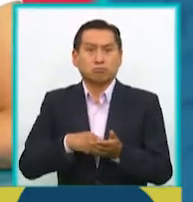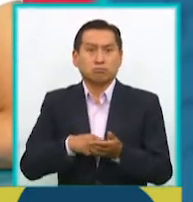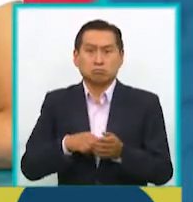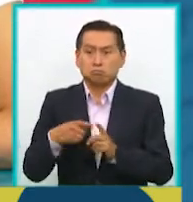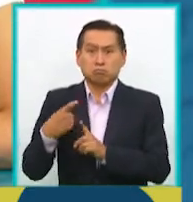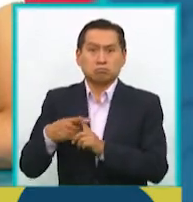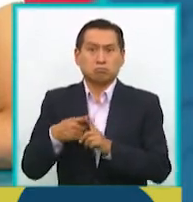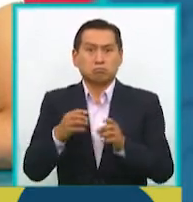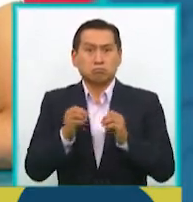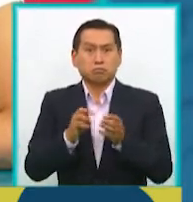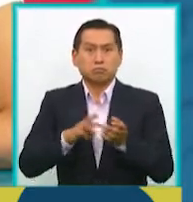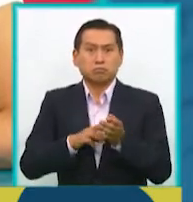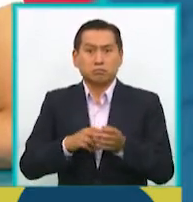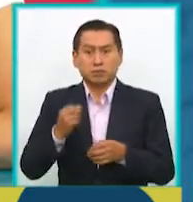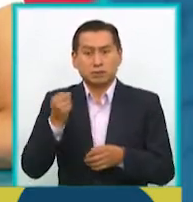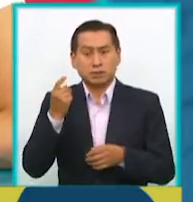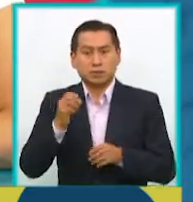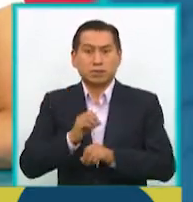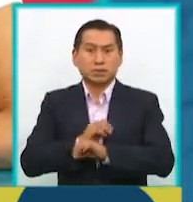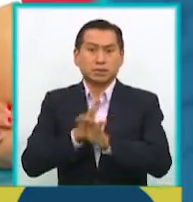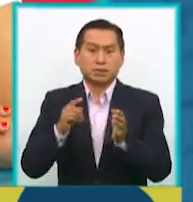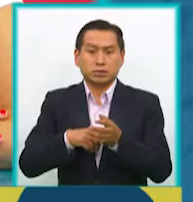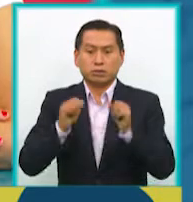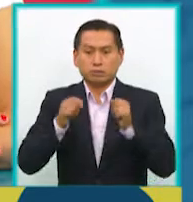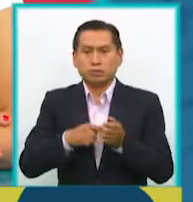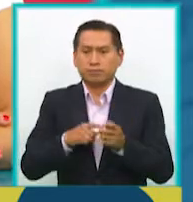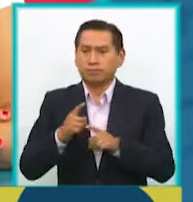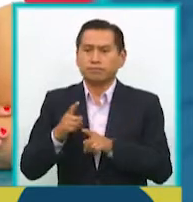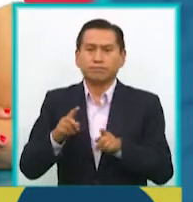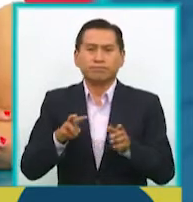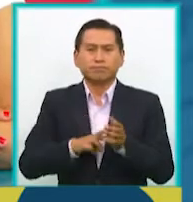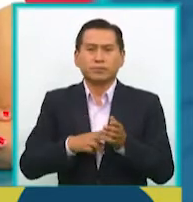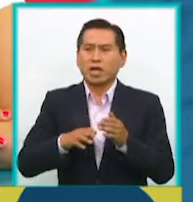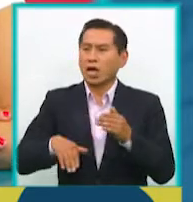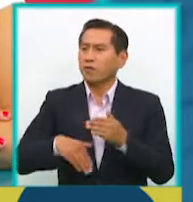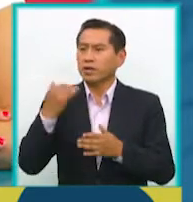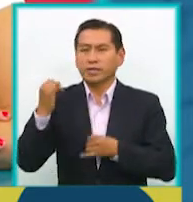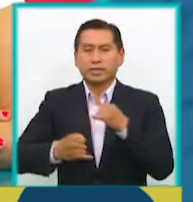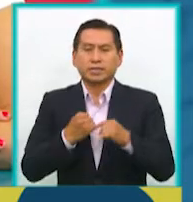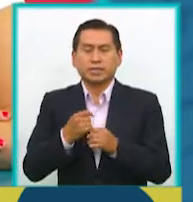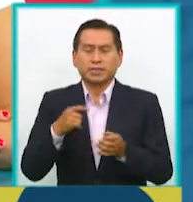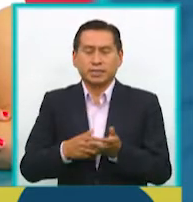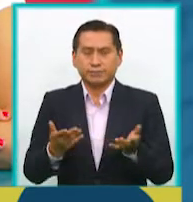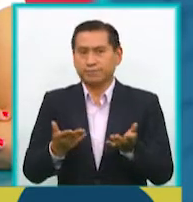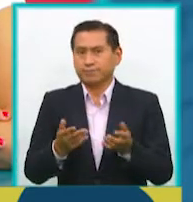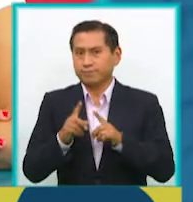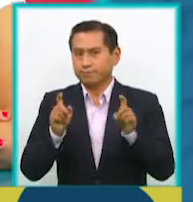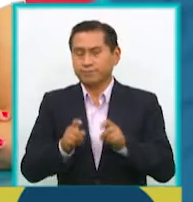evidentemente ser comprendida, que la obra sea comprendida fuera de las fronteras donde fue creada.